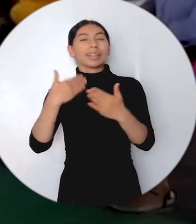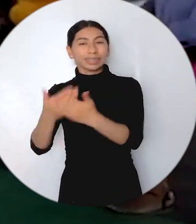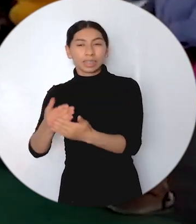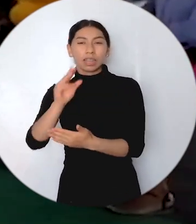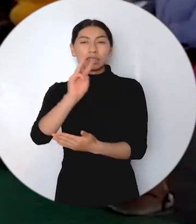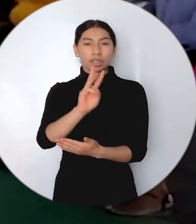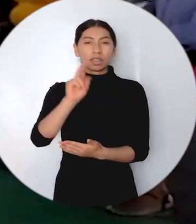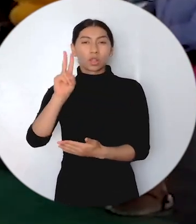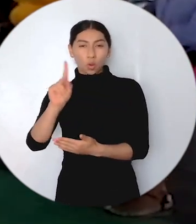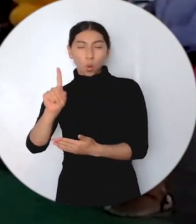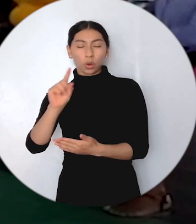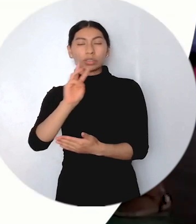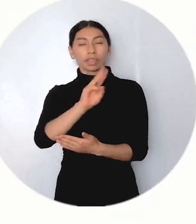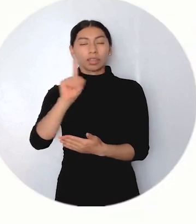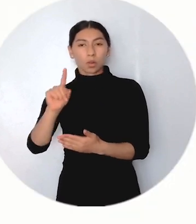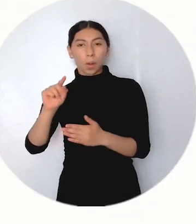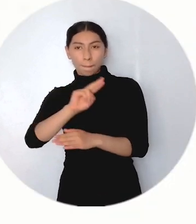el 31 de marzo de este año.